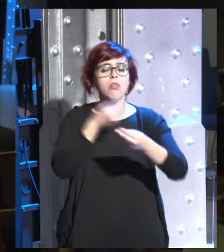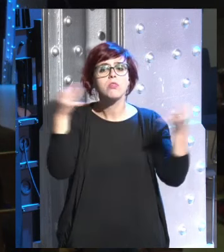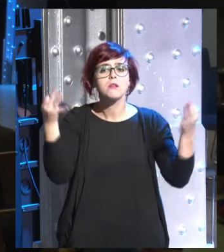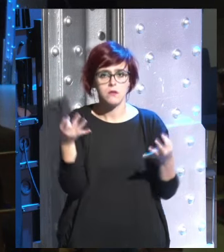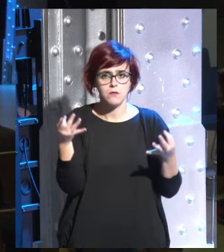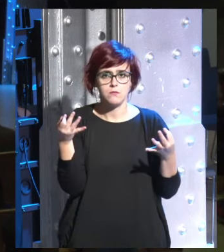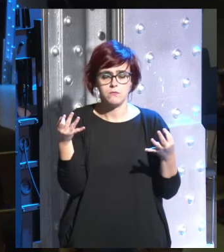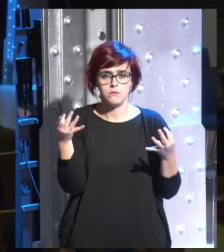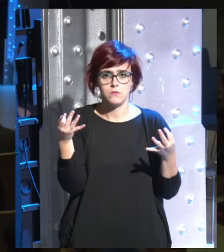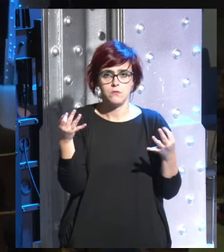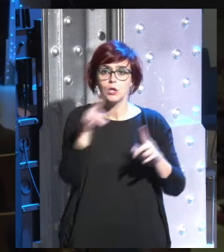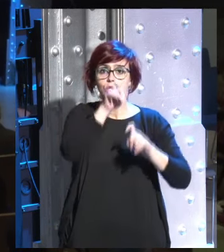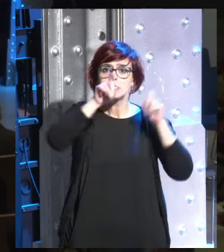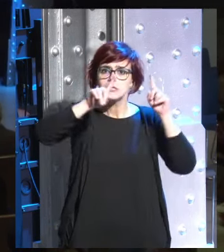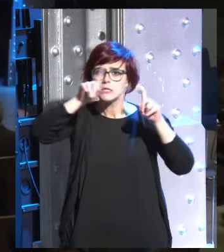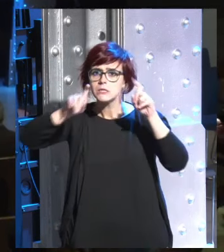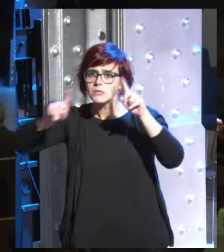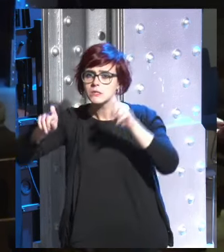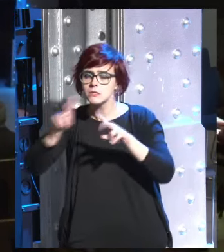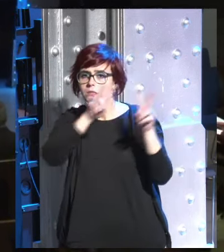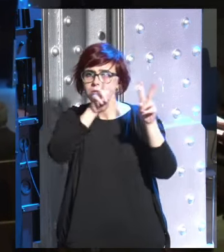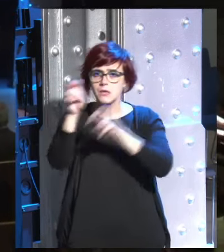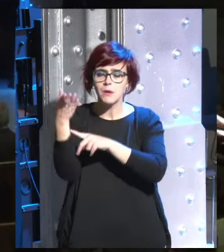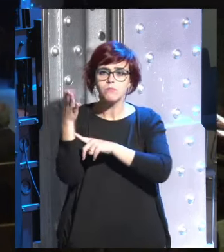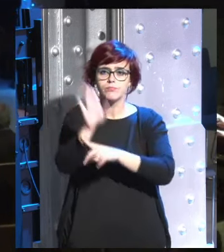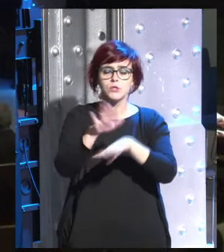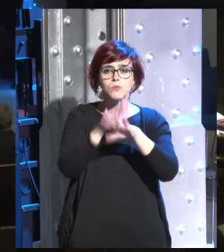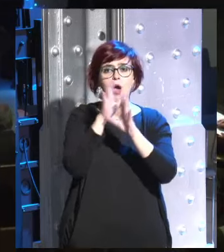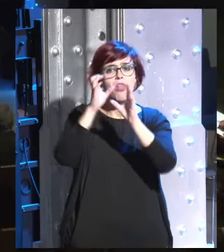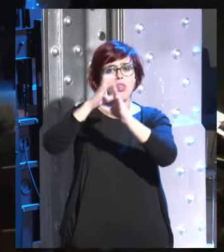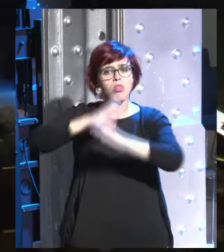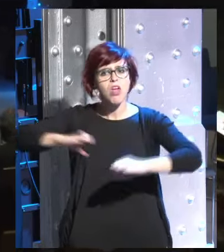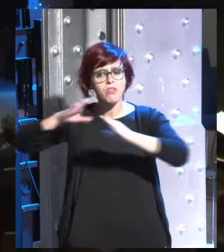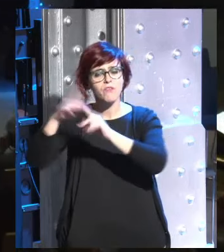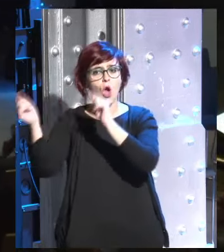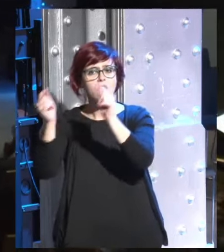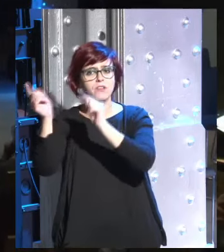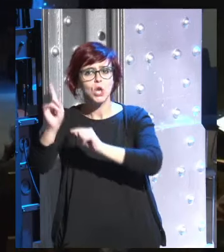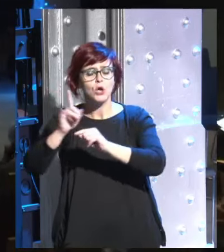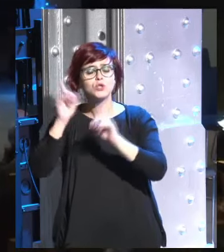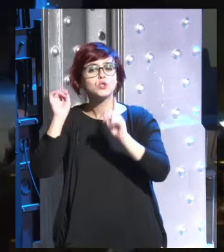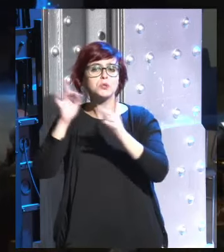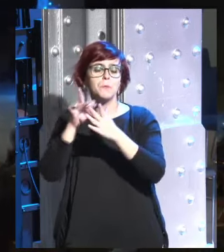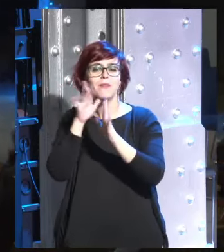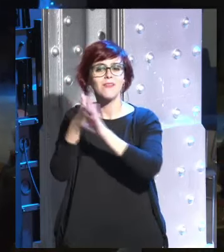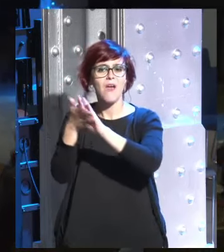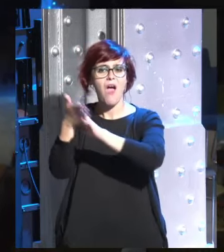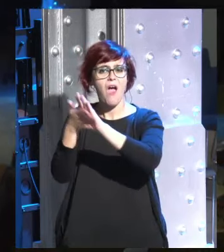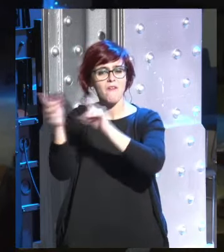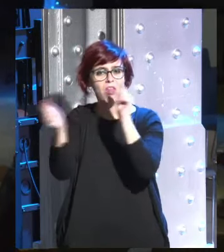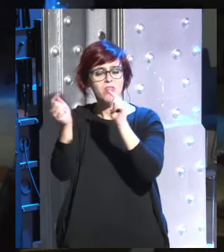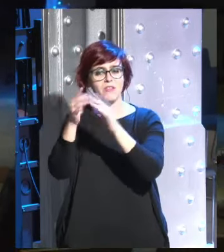poner esas cuestiones más allá del debate científico que no sea solamente parte de un debate científico